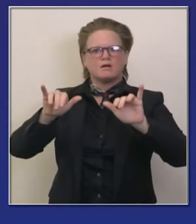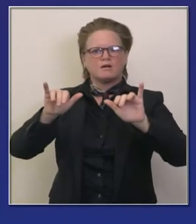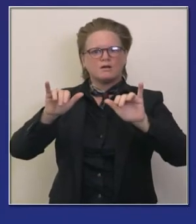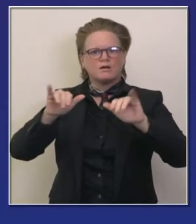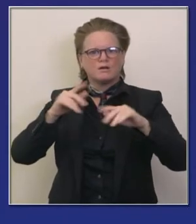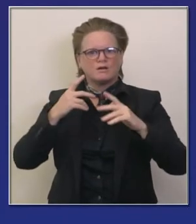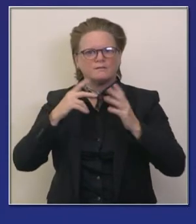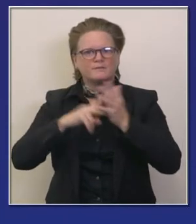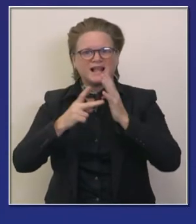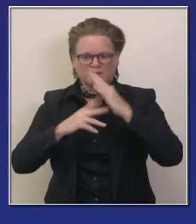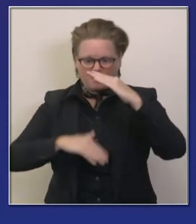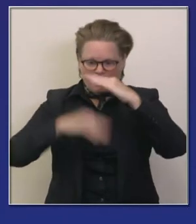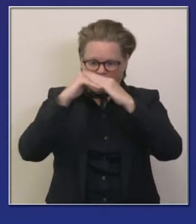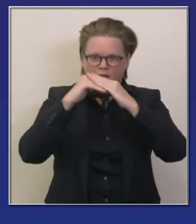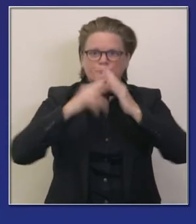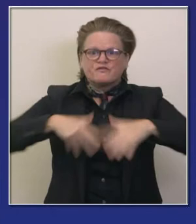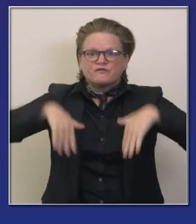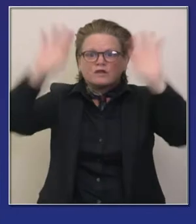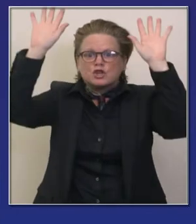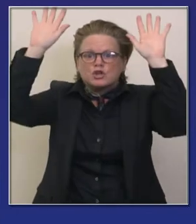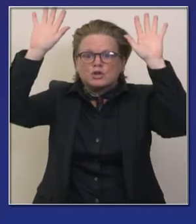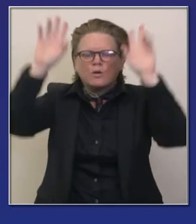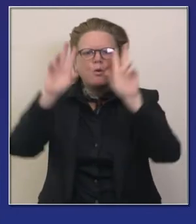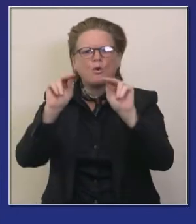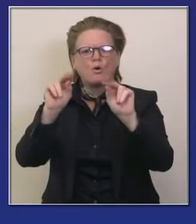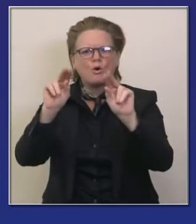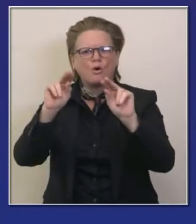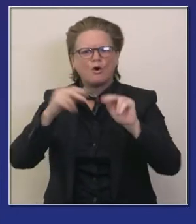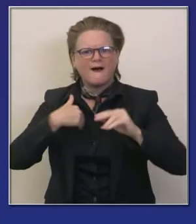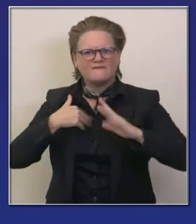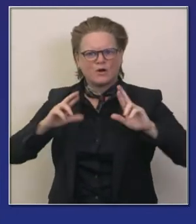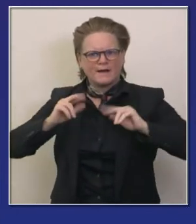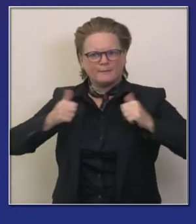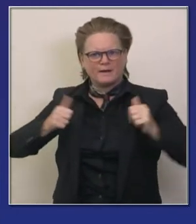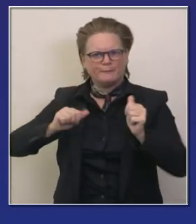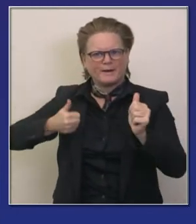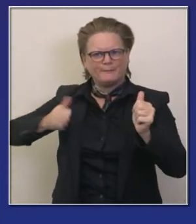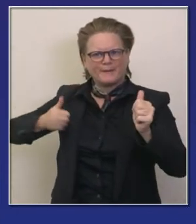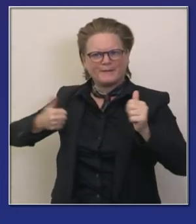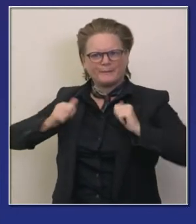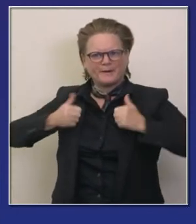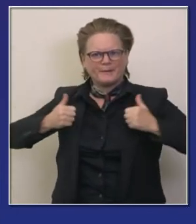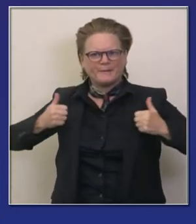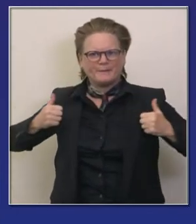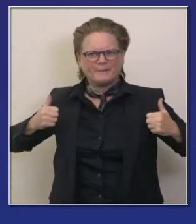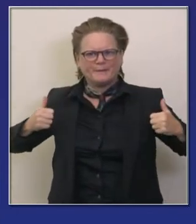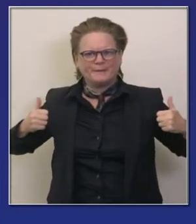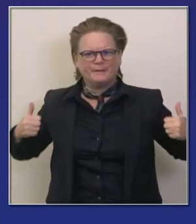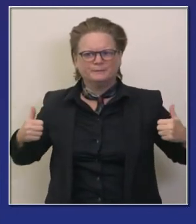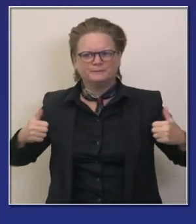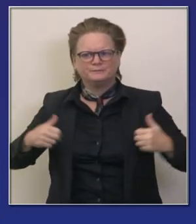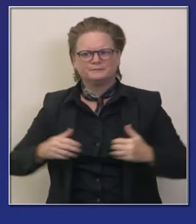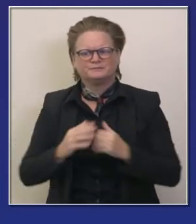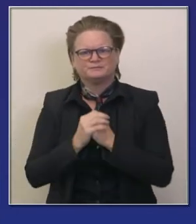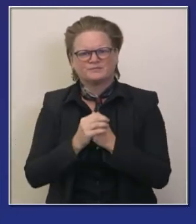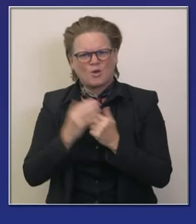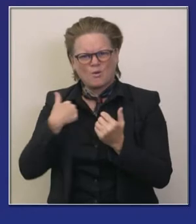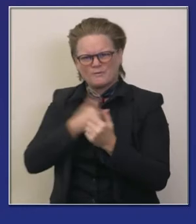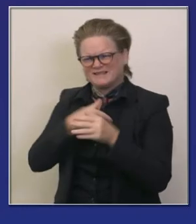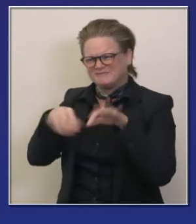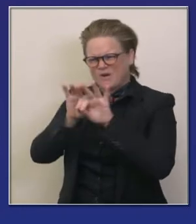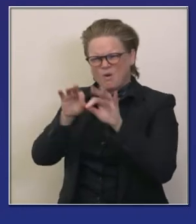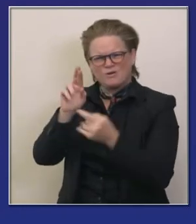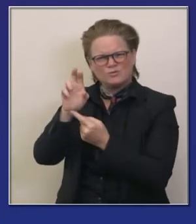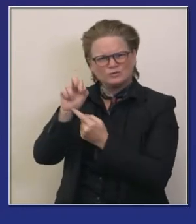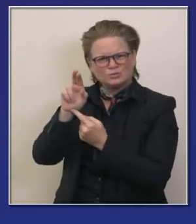para que tengan la oportunidad de leer y fijarse en su región en particular hablando de disponibilidad de